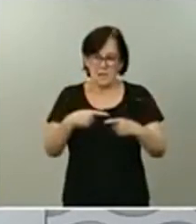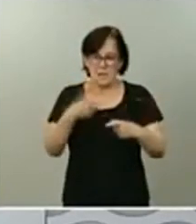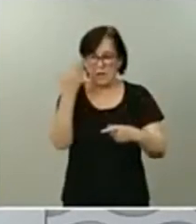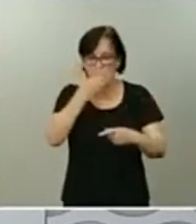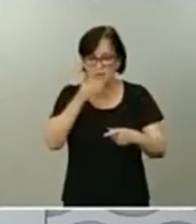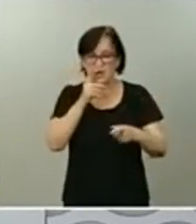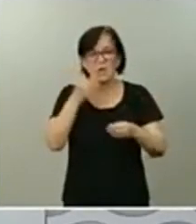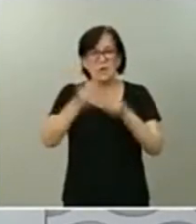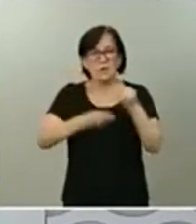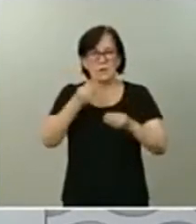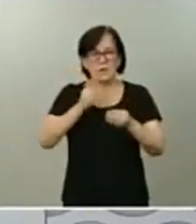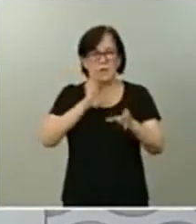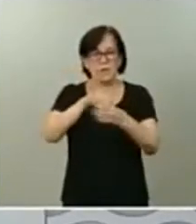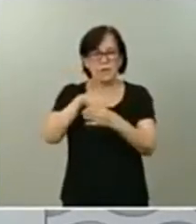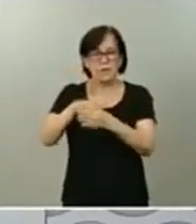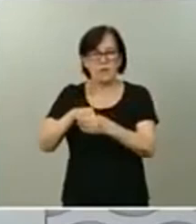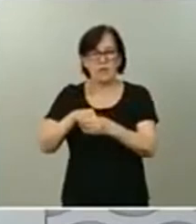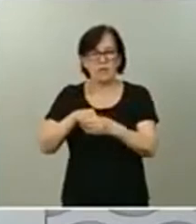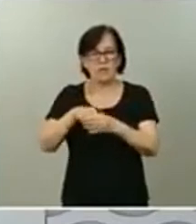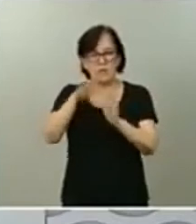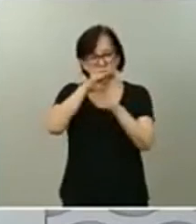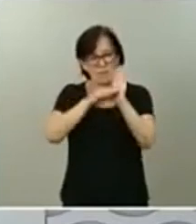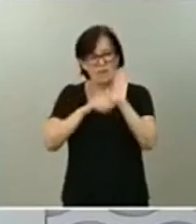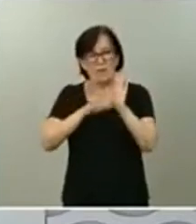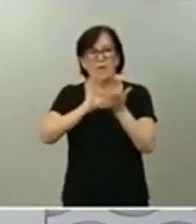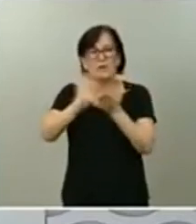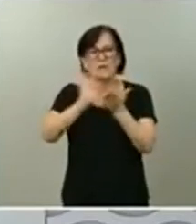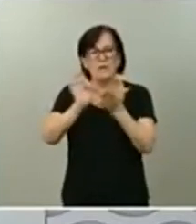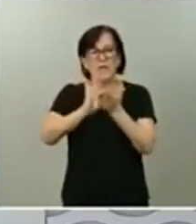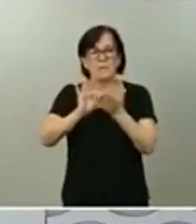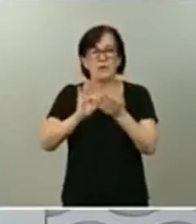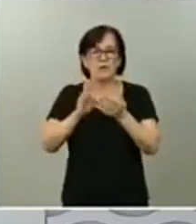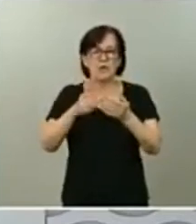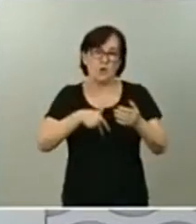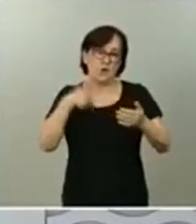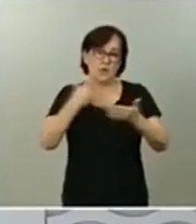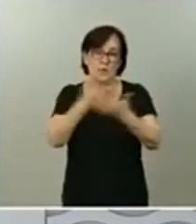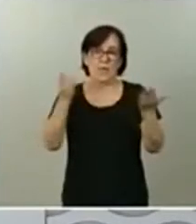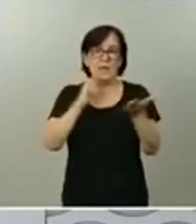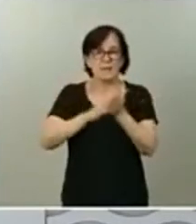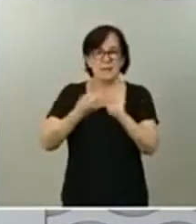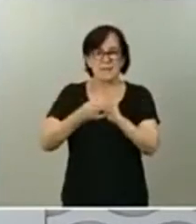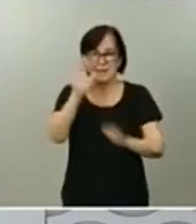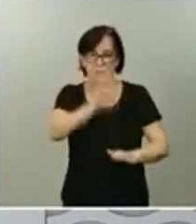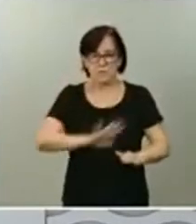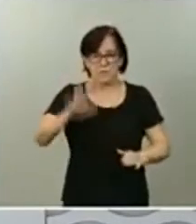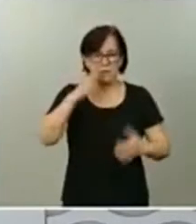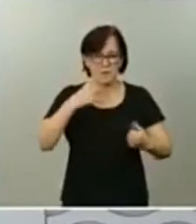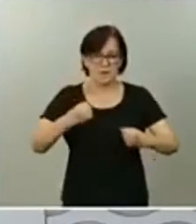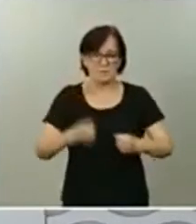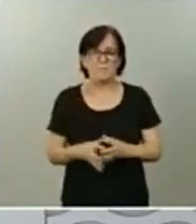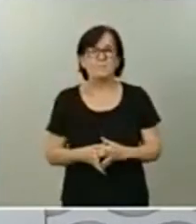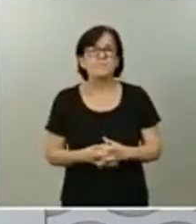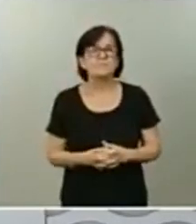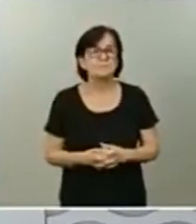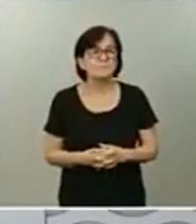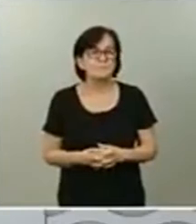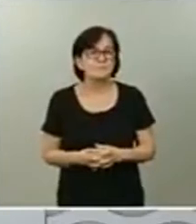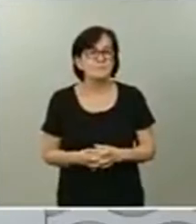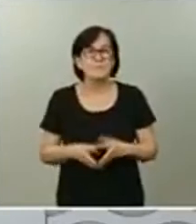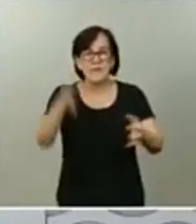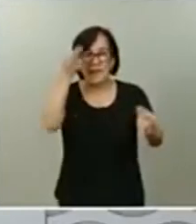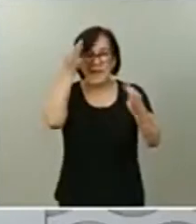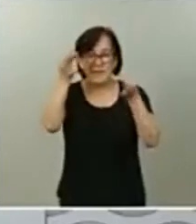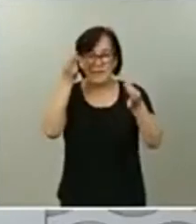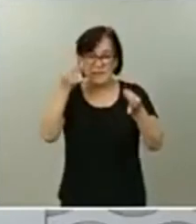que se incluyen en la cartera de servicios comunes del Sistema Nacional de Salud. El detalle menor que quería